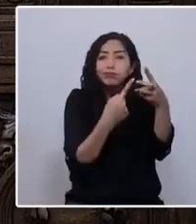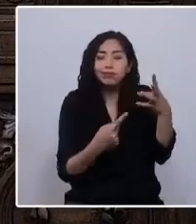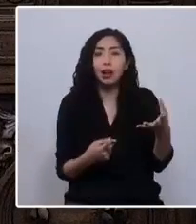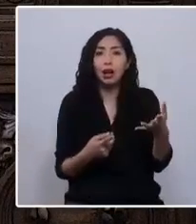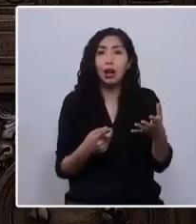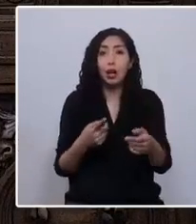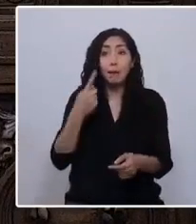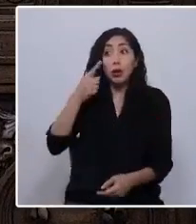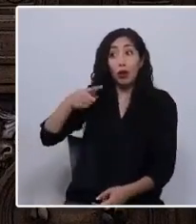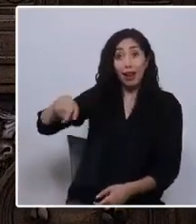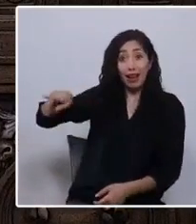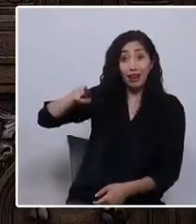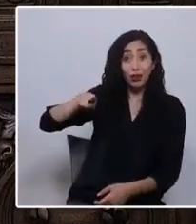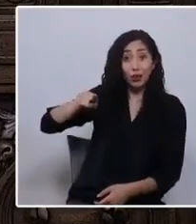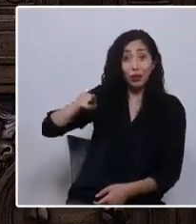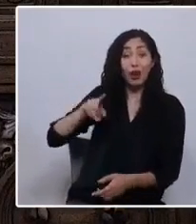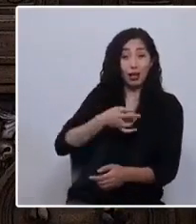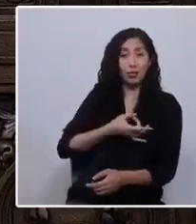mucho más.